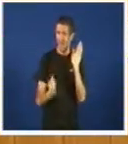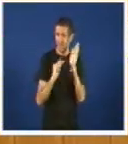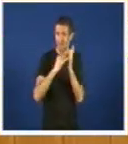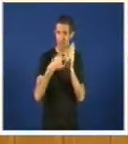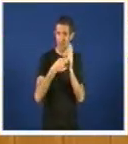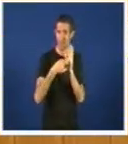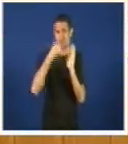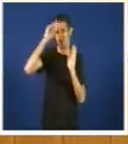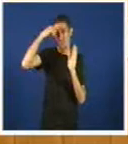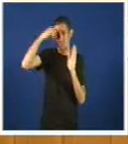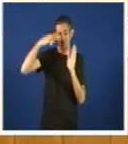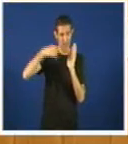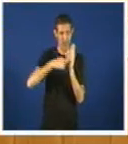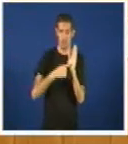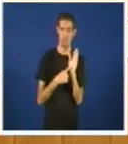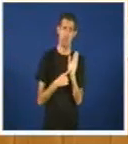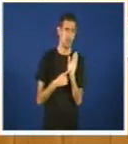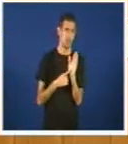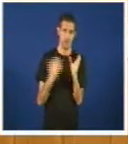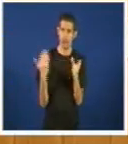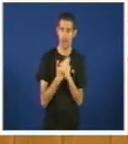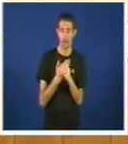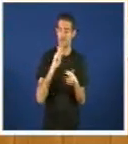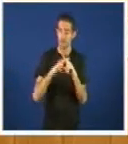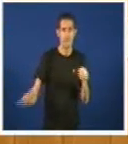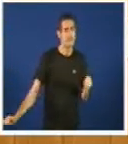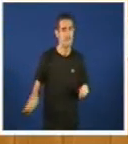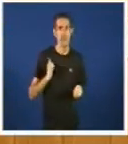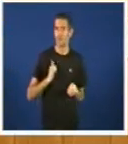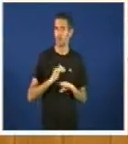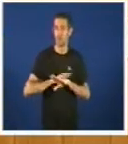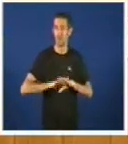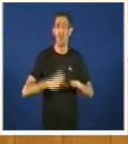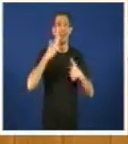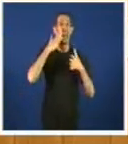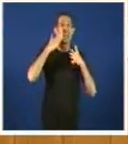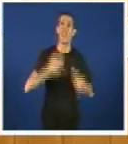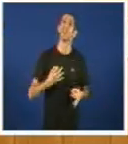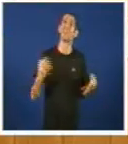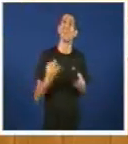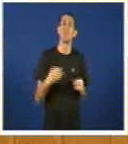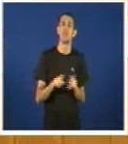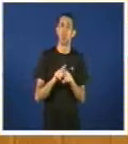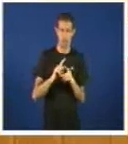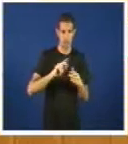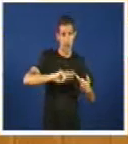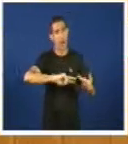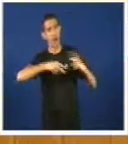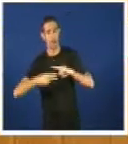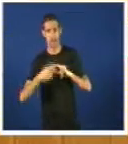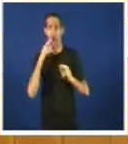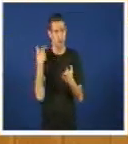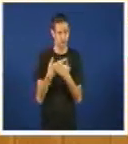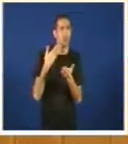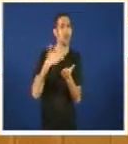cultural metido nesta carpeta porque é falso a realidade é precisamente todo o contrario como vamos a